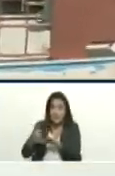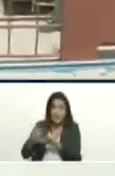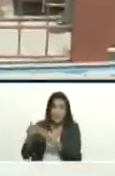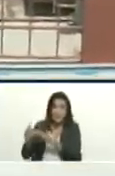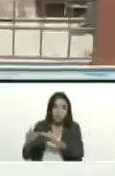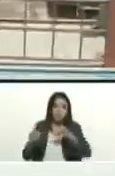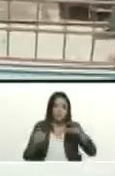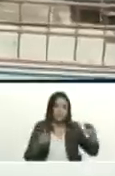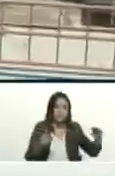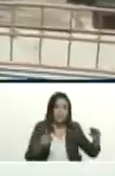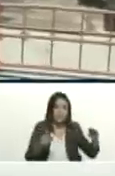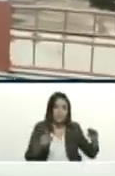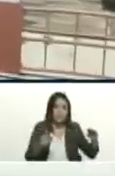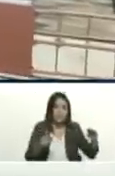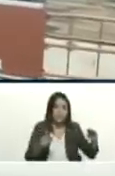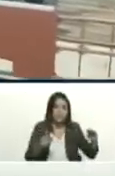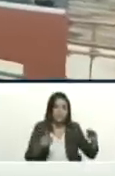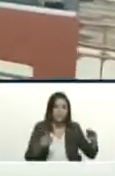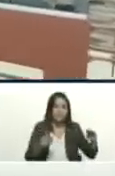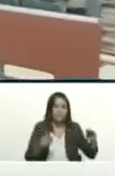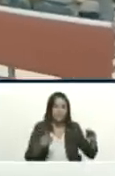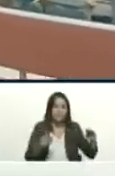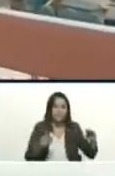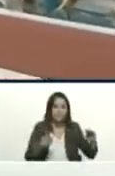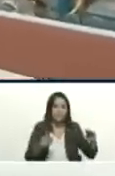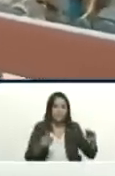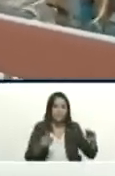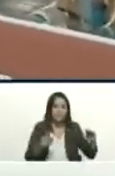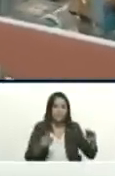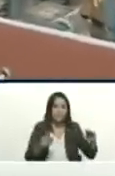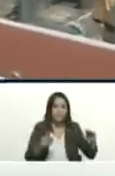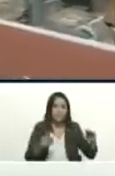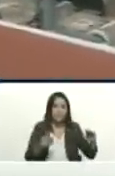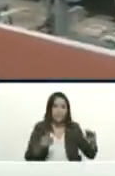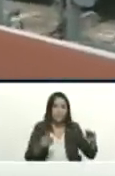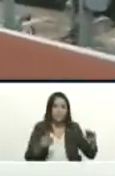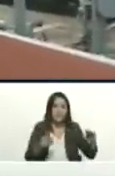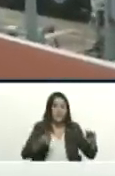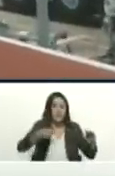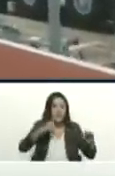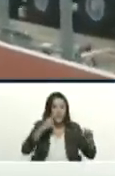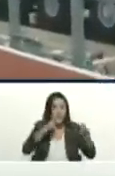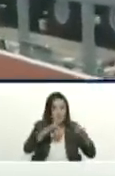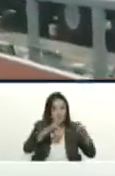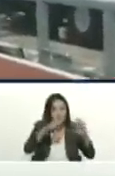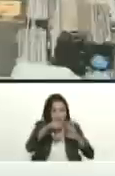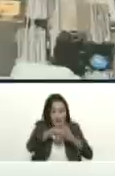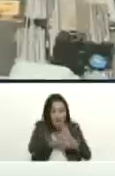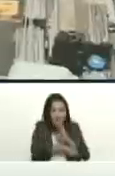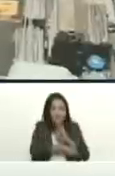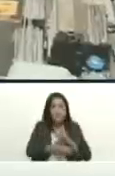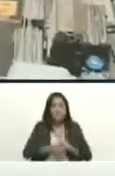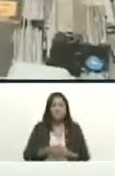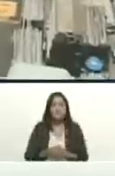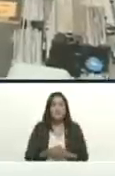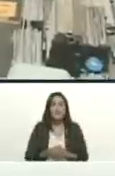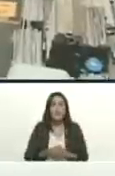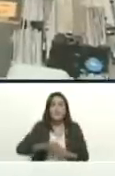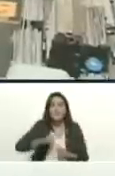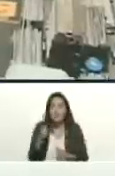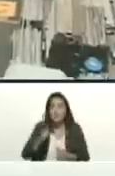bienes que lo hemos buscado bueno con lupa nuestros investigadores la policía nacional anticorrupción